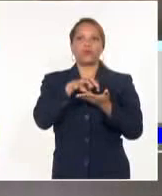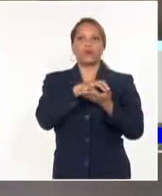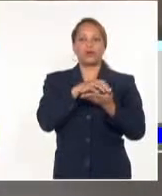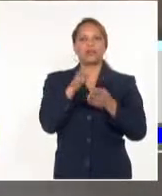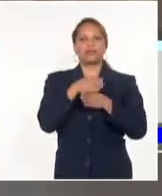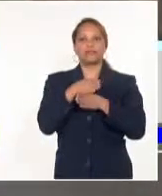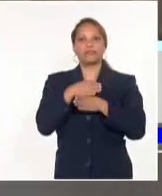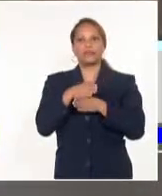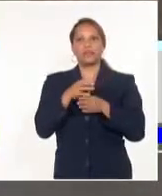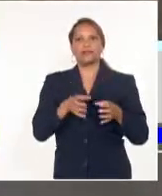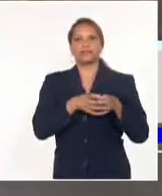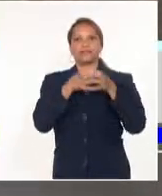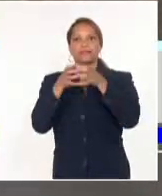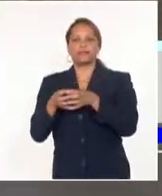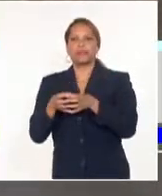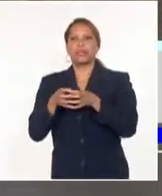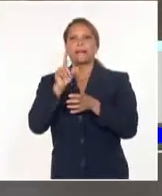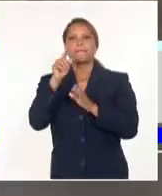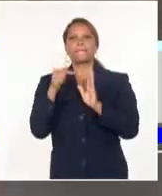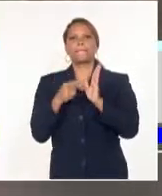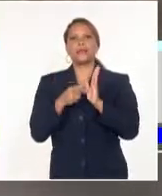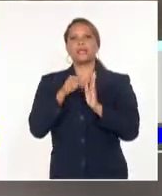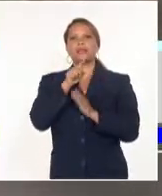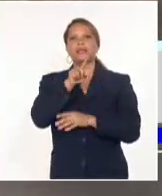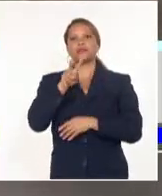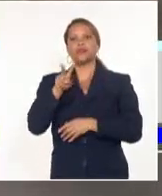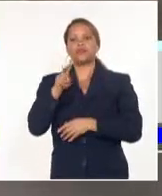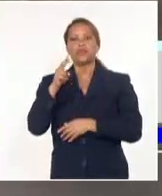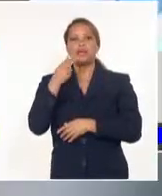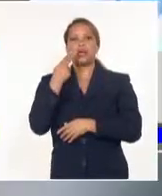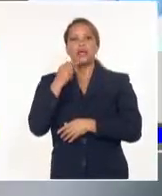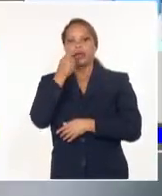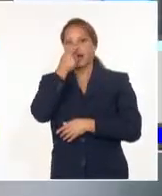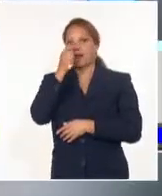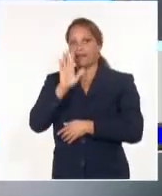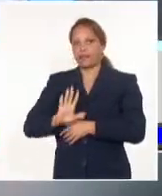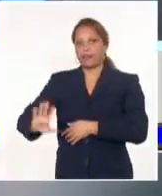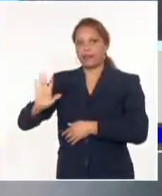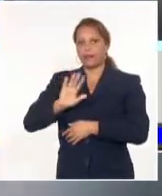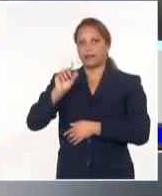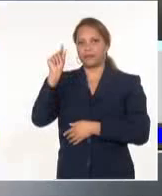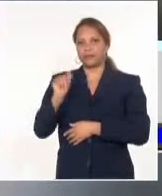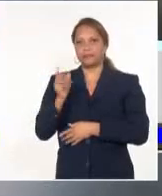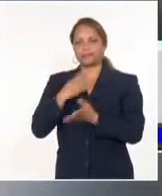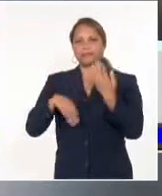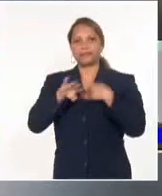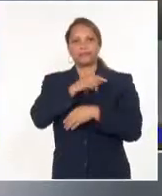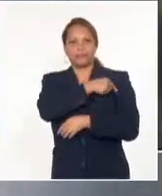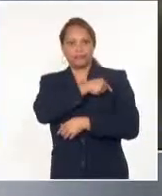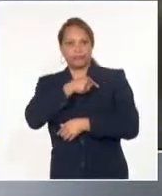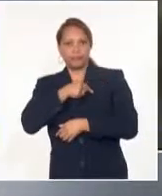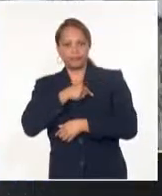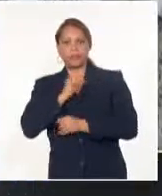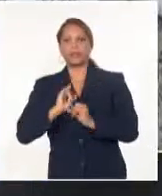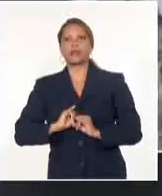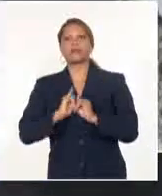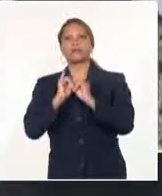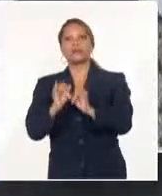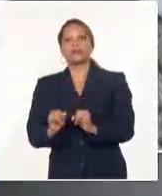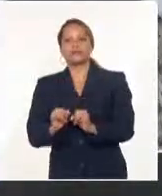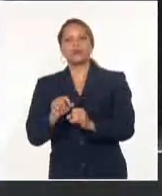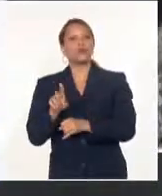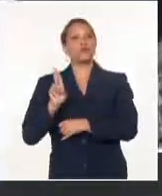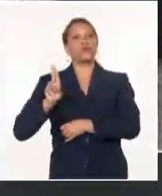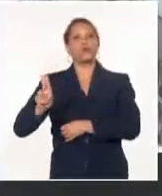transportaban unos 1.012 africanos. El ministro del Interior, Fernando Grande Marlas, anunció la inmediata